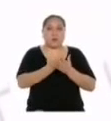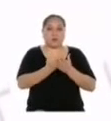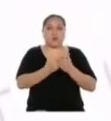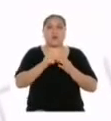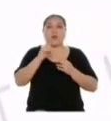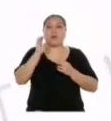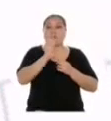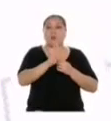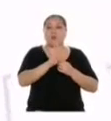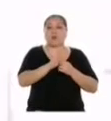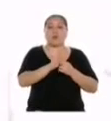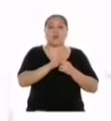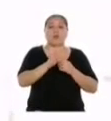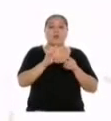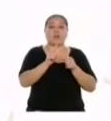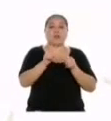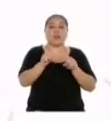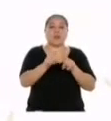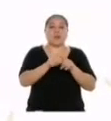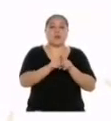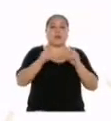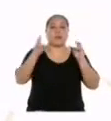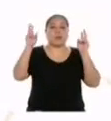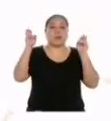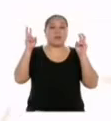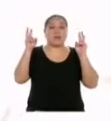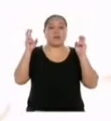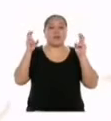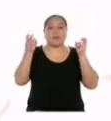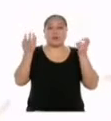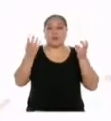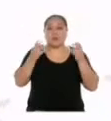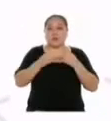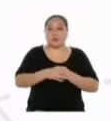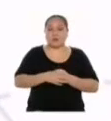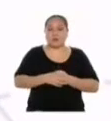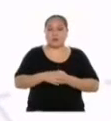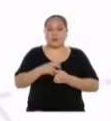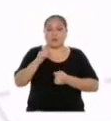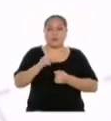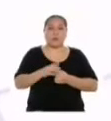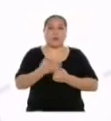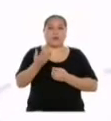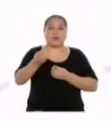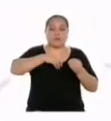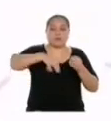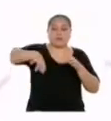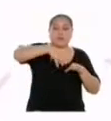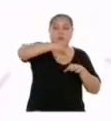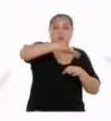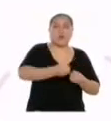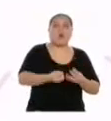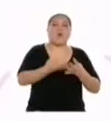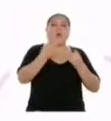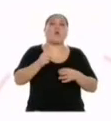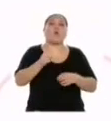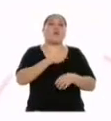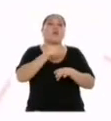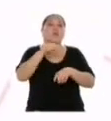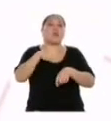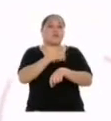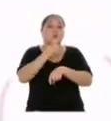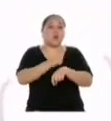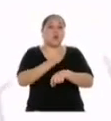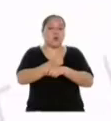y el título. ¿Qué nombre le vamos a poner? Algo muy similar al del primero. Distribución del promedio de horas de actividad física